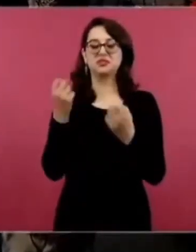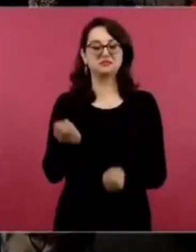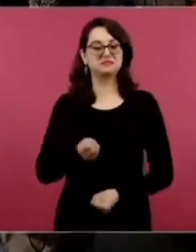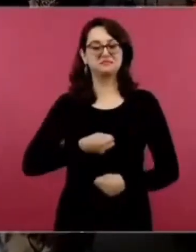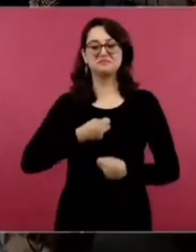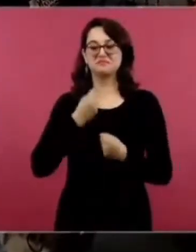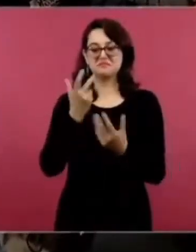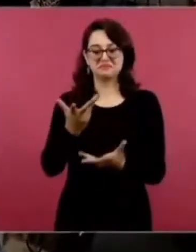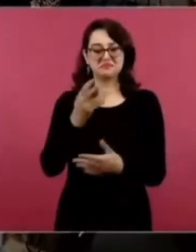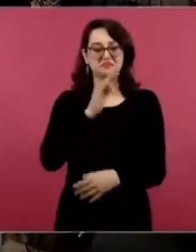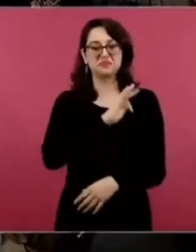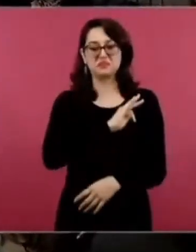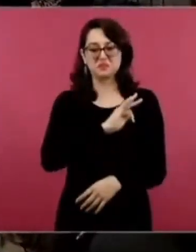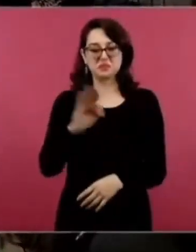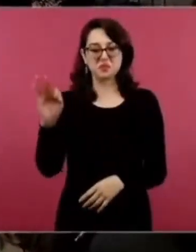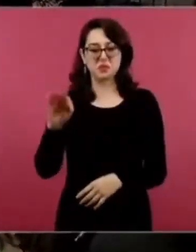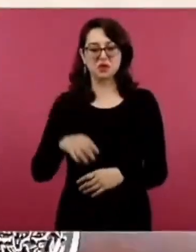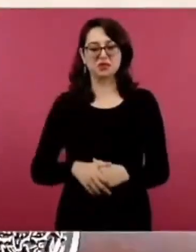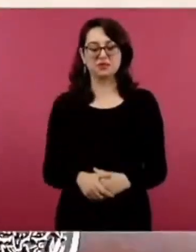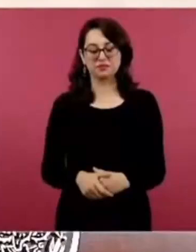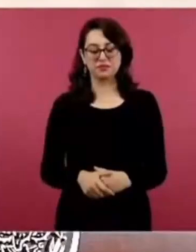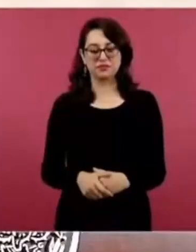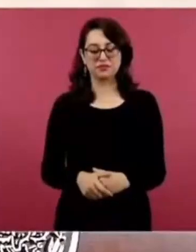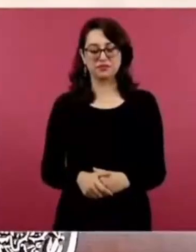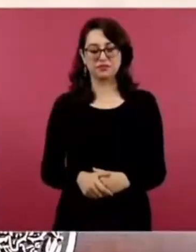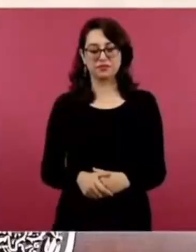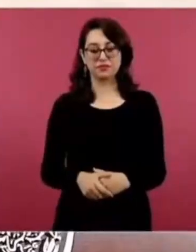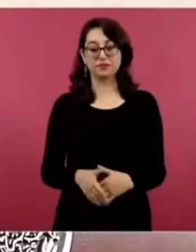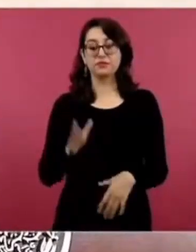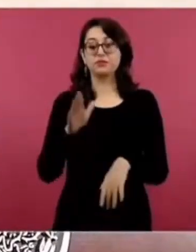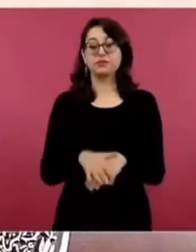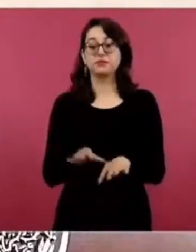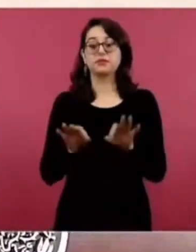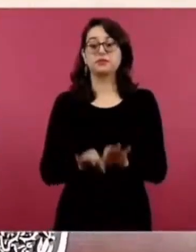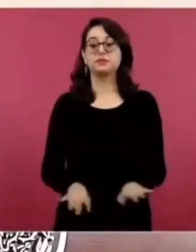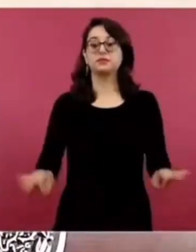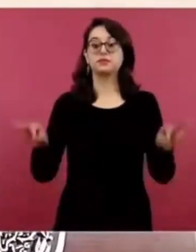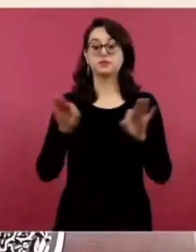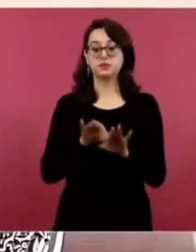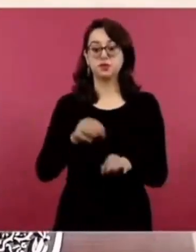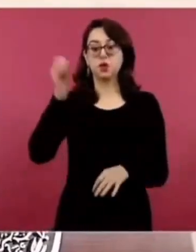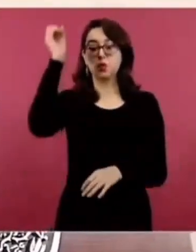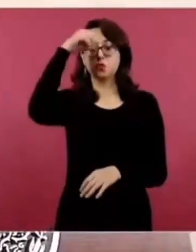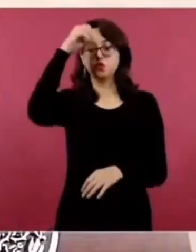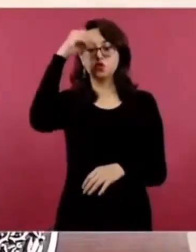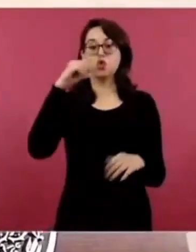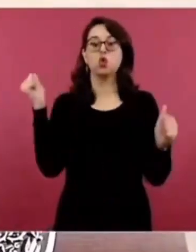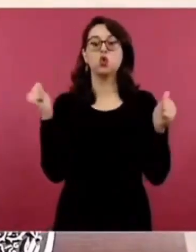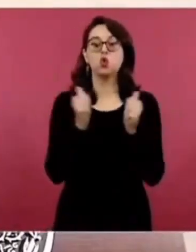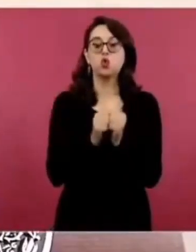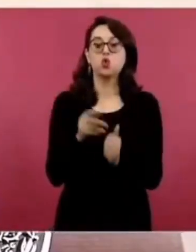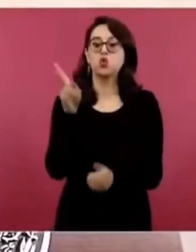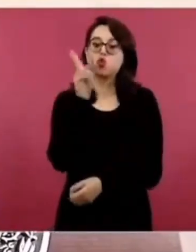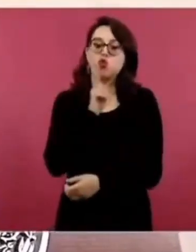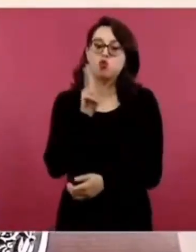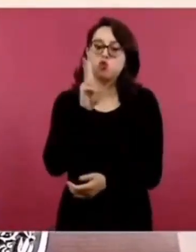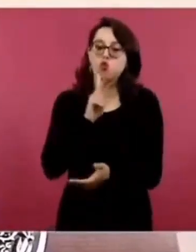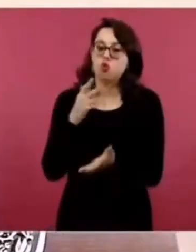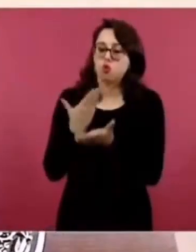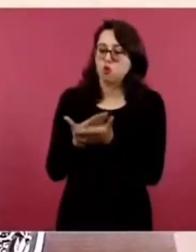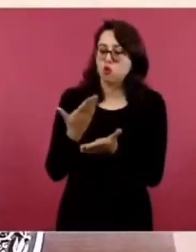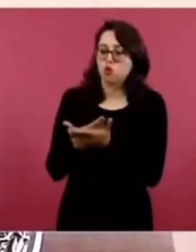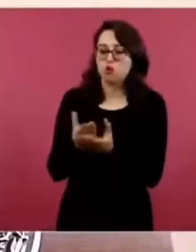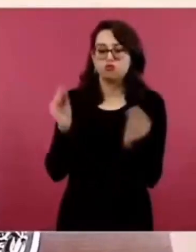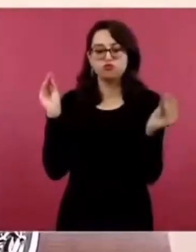es que se argumente, que